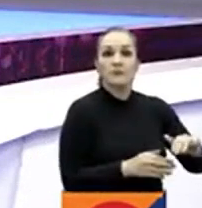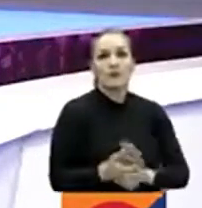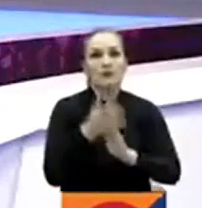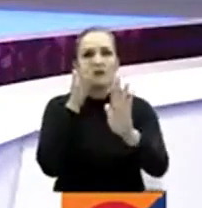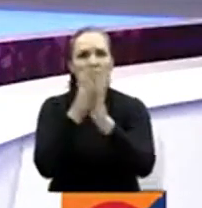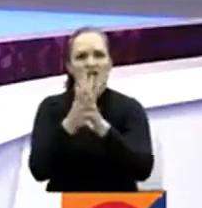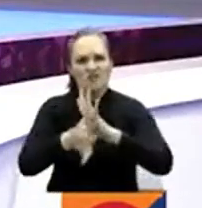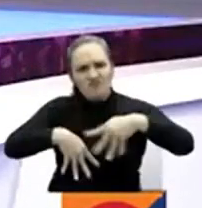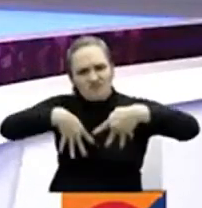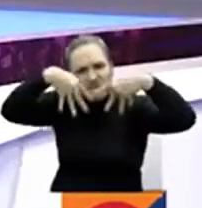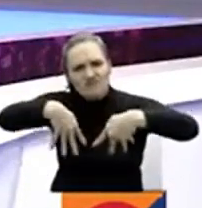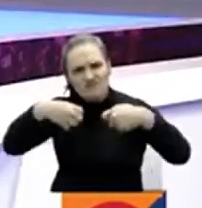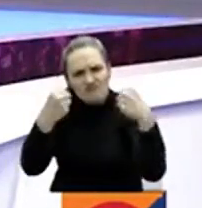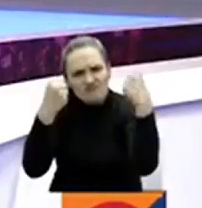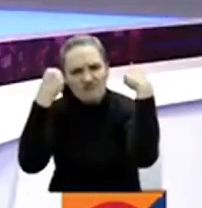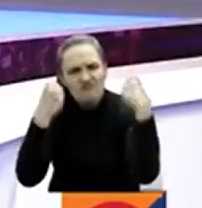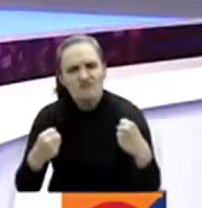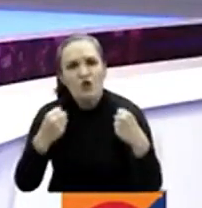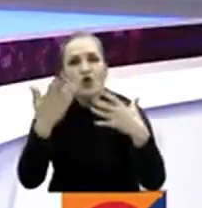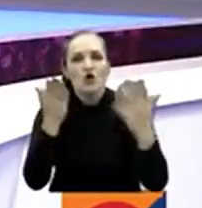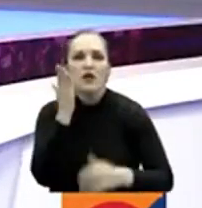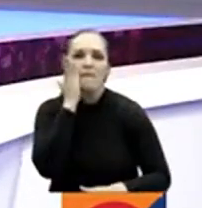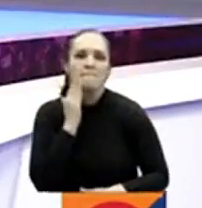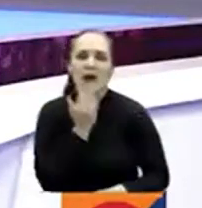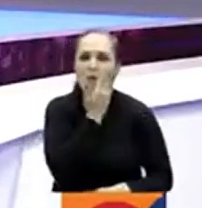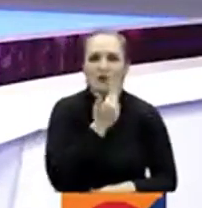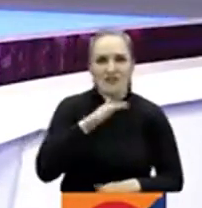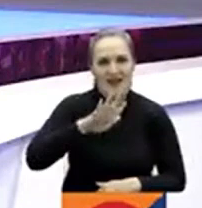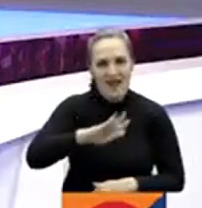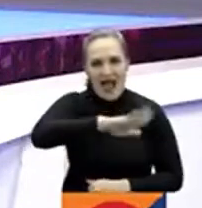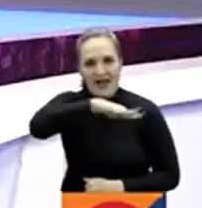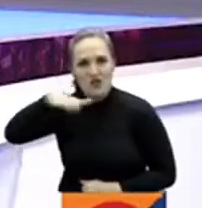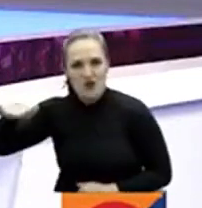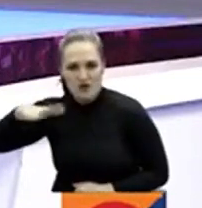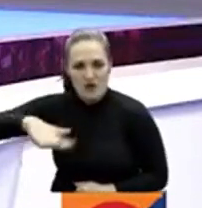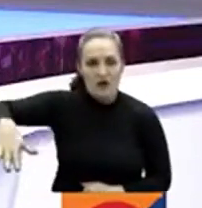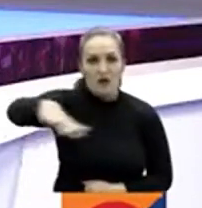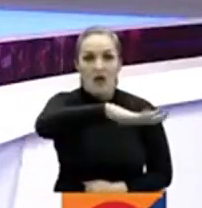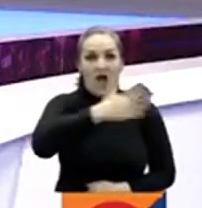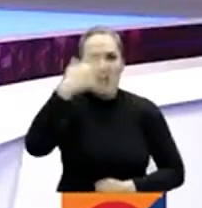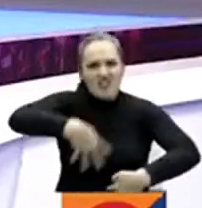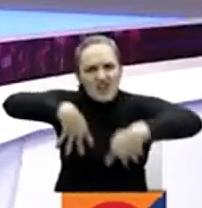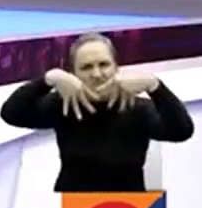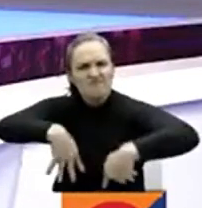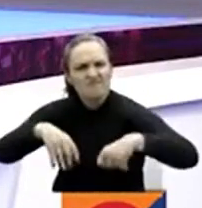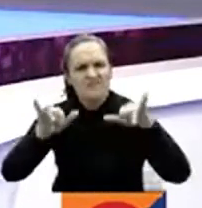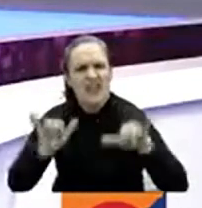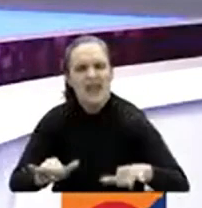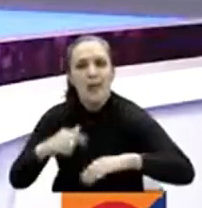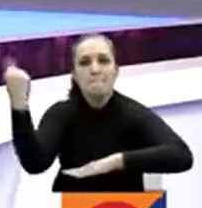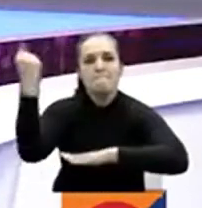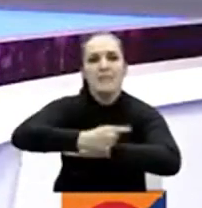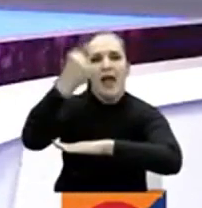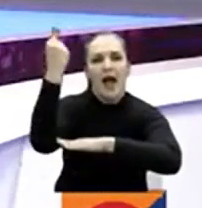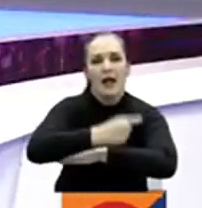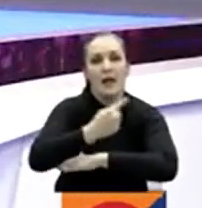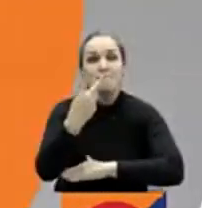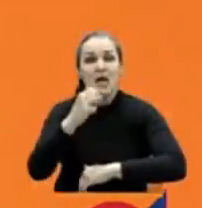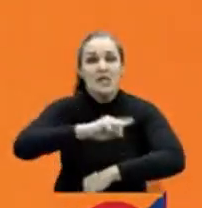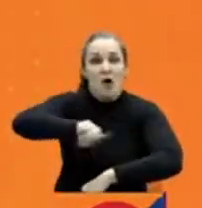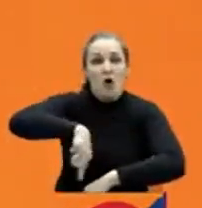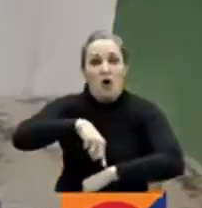bloqueo en el peaje El Trapiche de Barbosa, Antioquia, manifestantes llegaron a un acuerdo. Geraldine Zapata, periodista de la Radio Nacional, nos tiene los detalles.